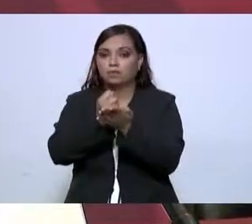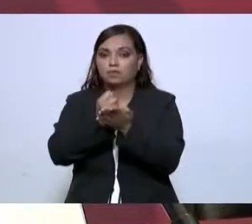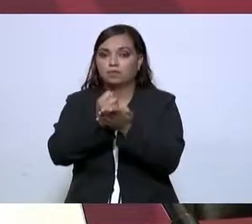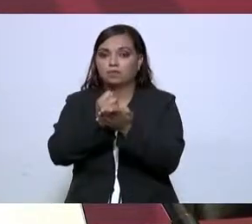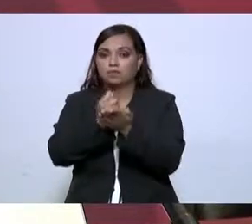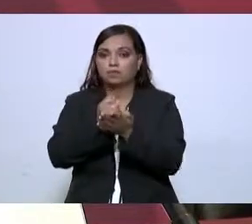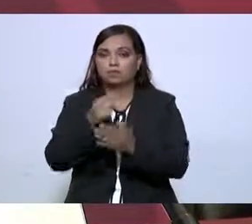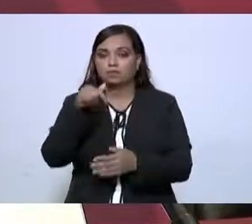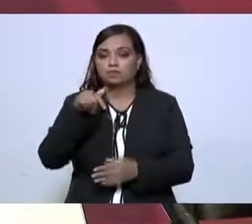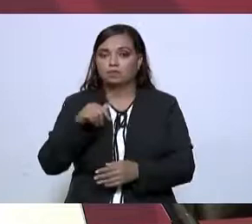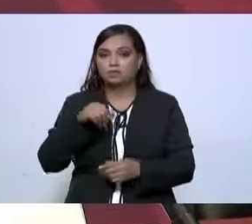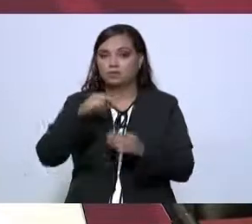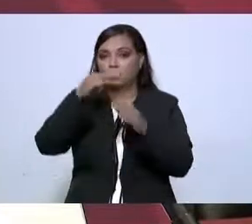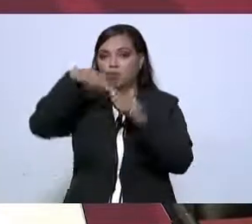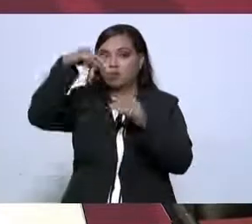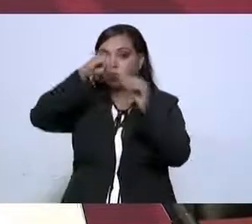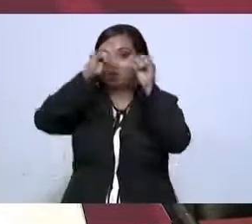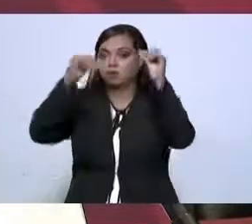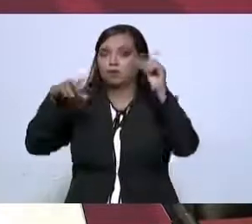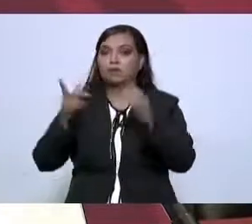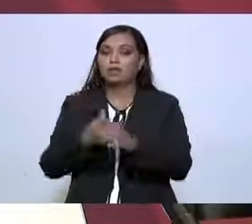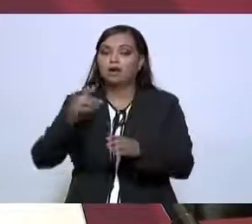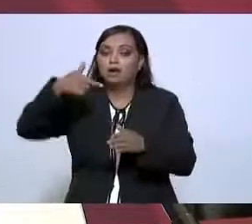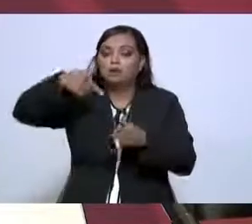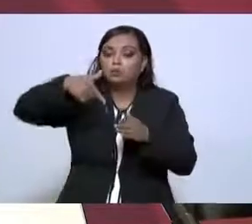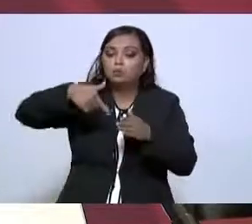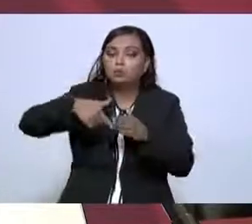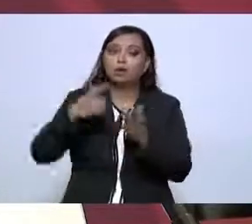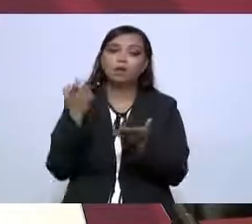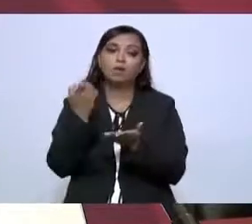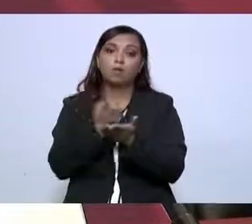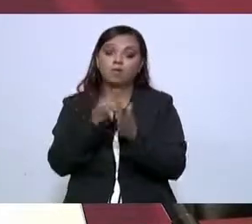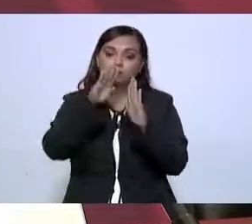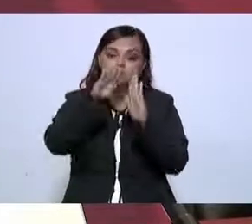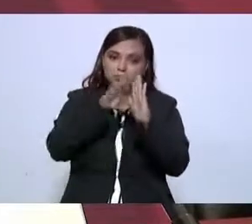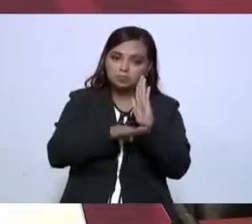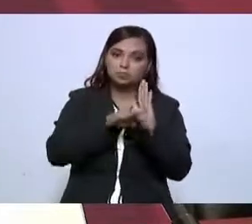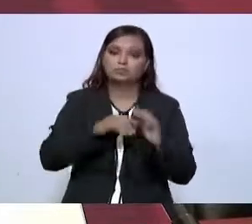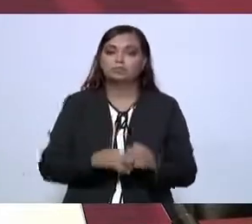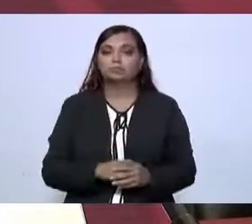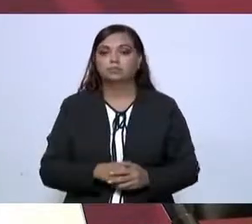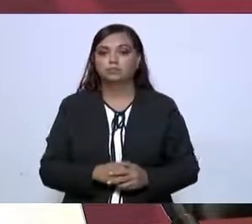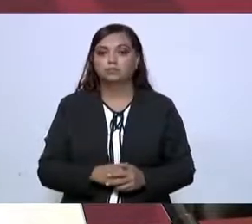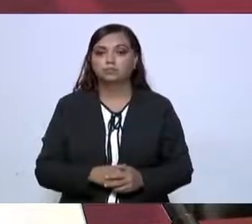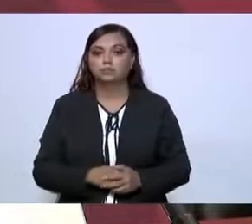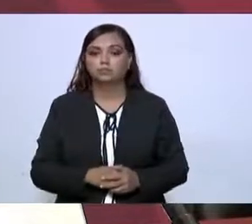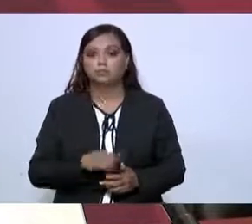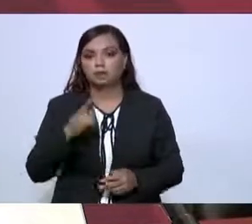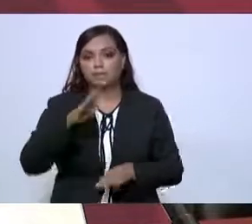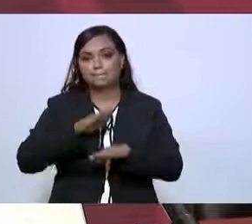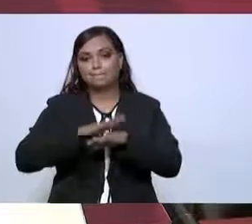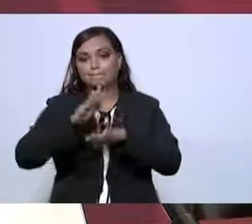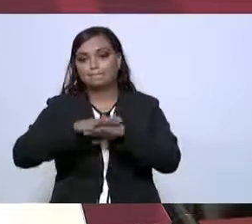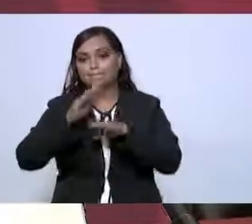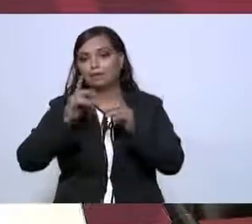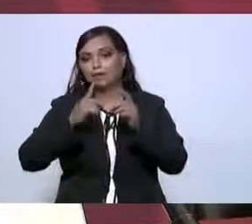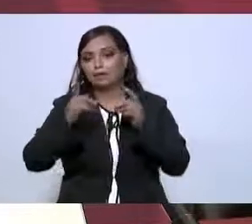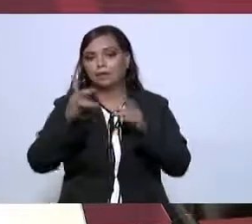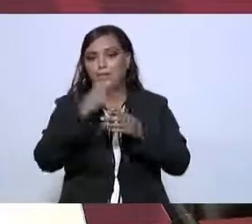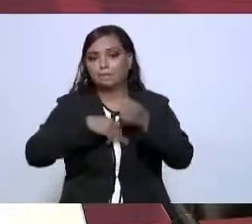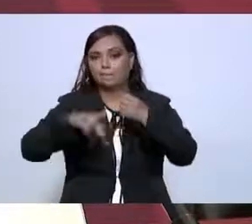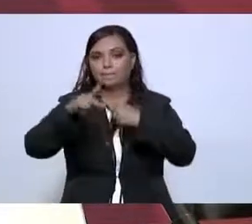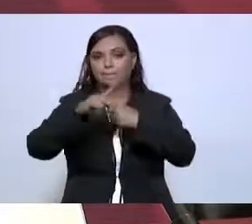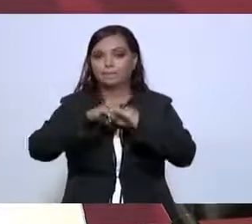la gasolina cuesta menos que en el resto del